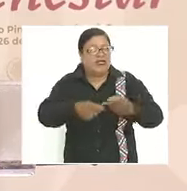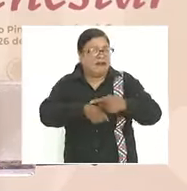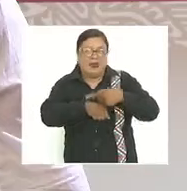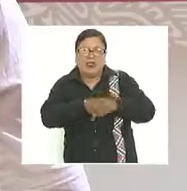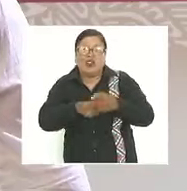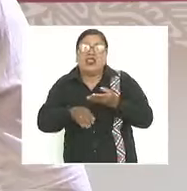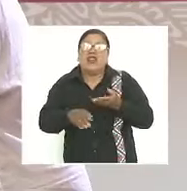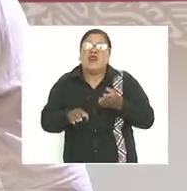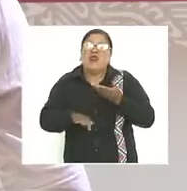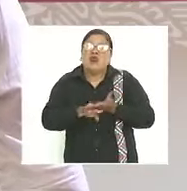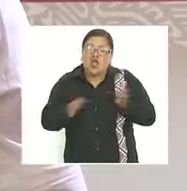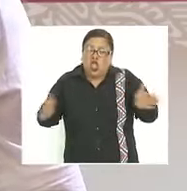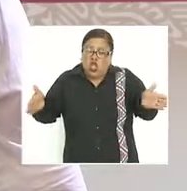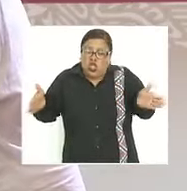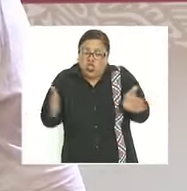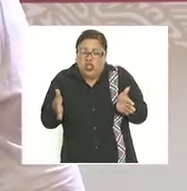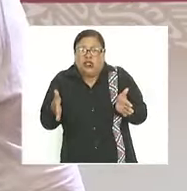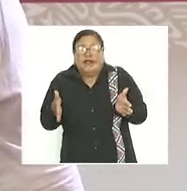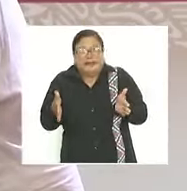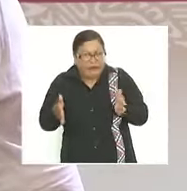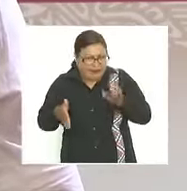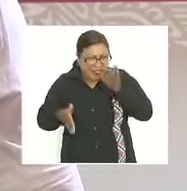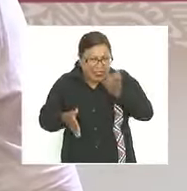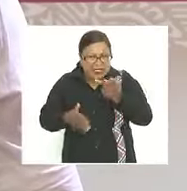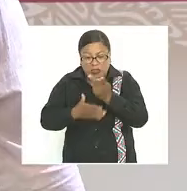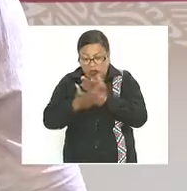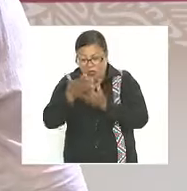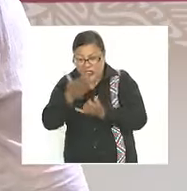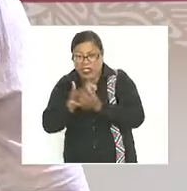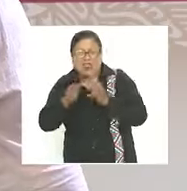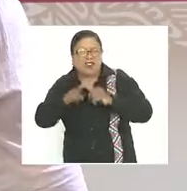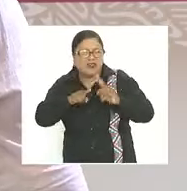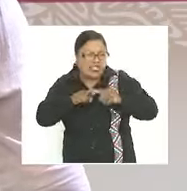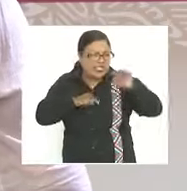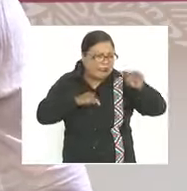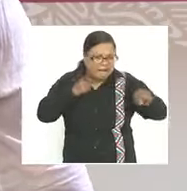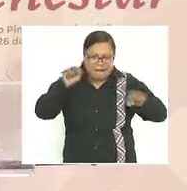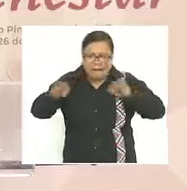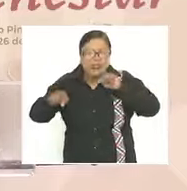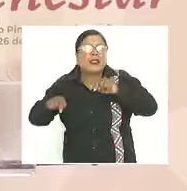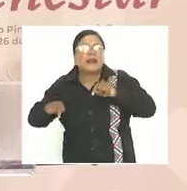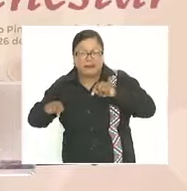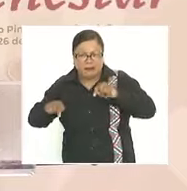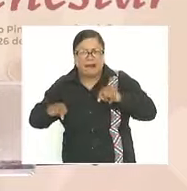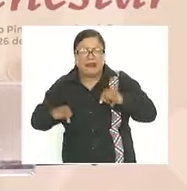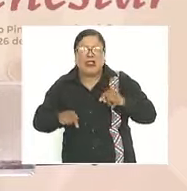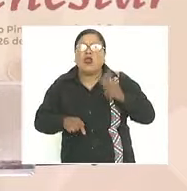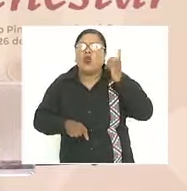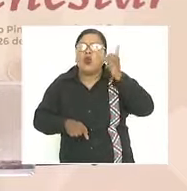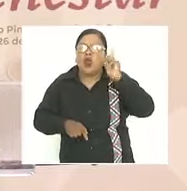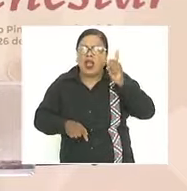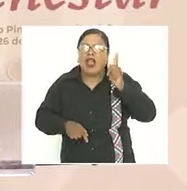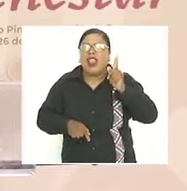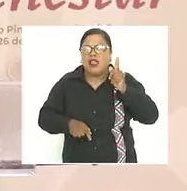angostas vamos a dejar nosotros todos los proyectos y yo espero que nos hagan caso